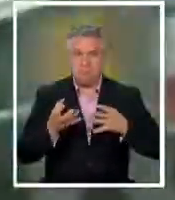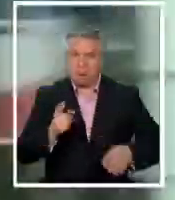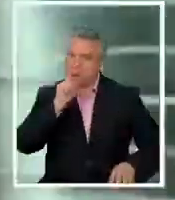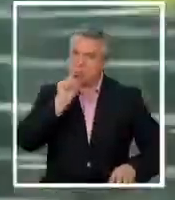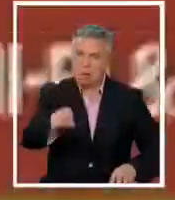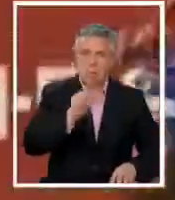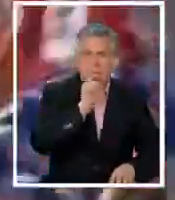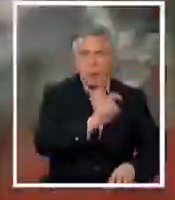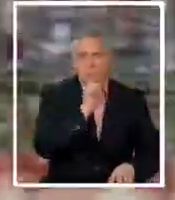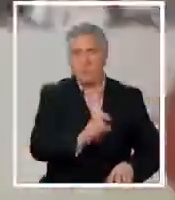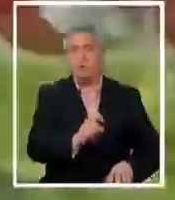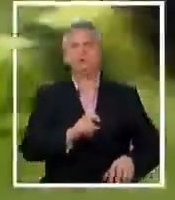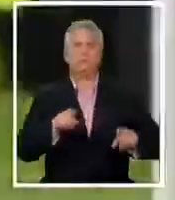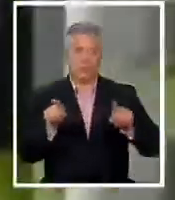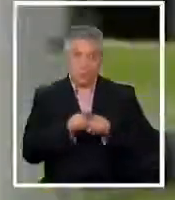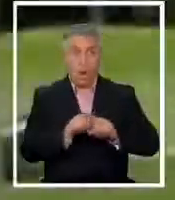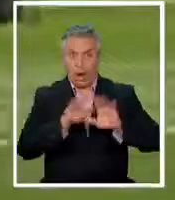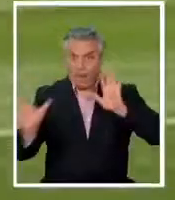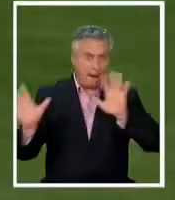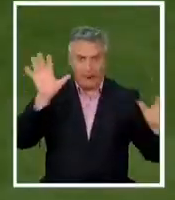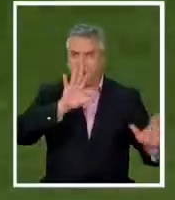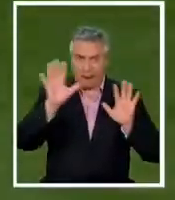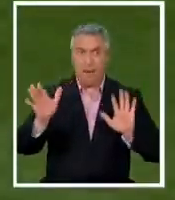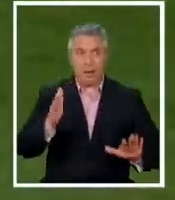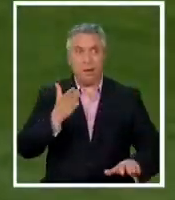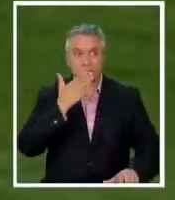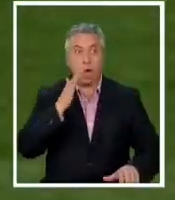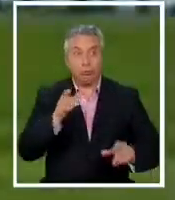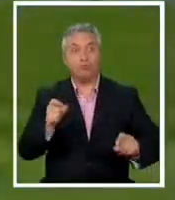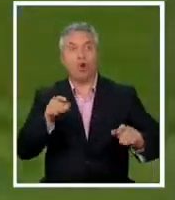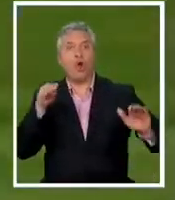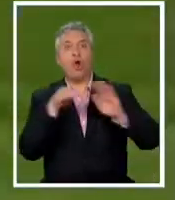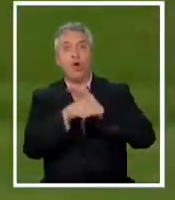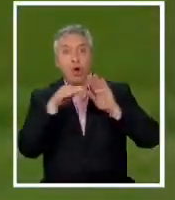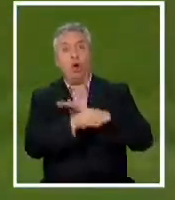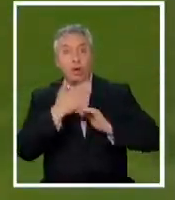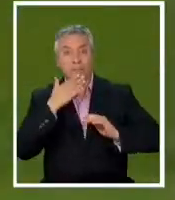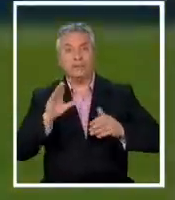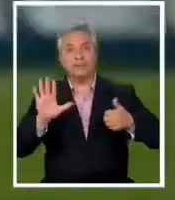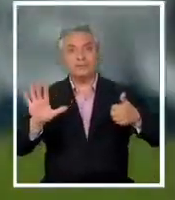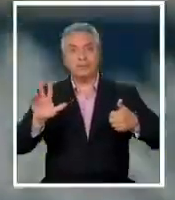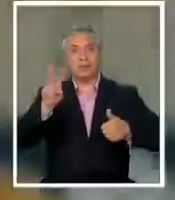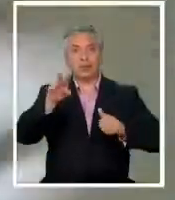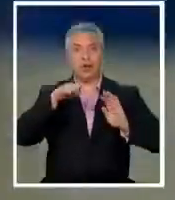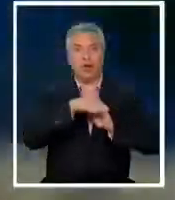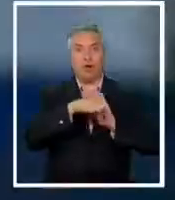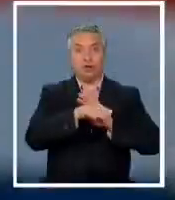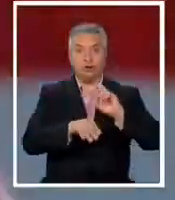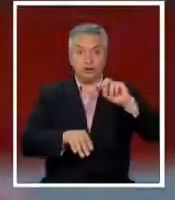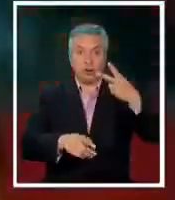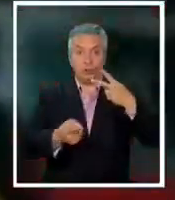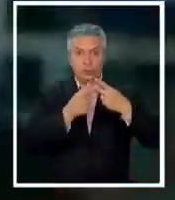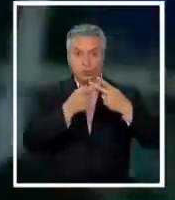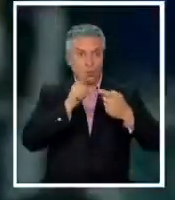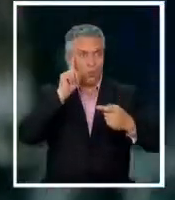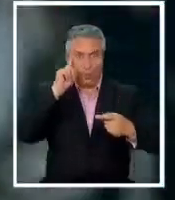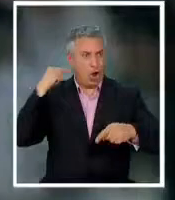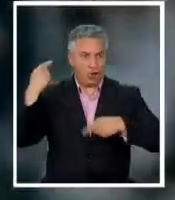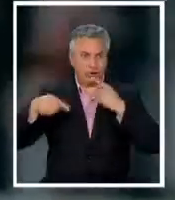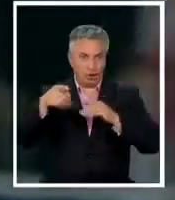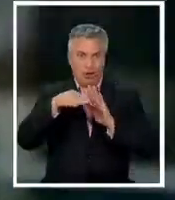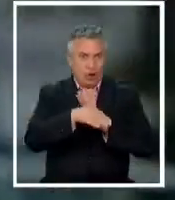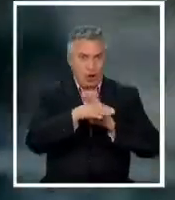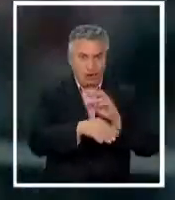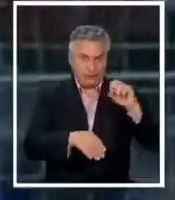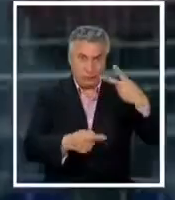lengua un arquero con grandes reflejos y además con poder anotador con 62 es en el segundo guardameta con más goles de la historia pero